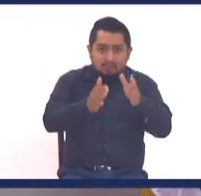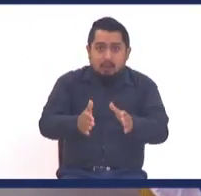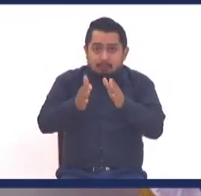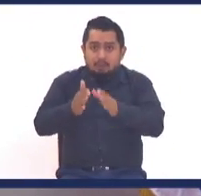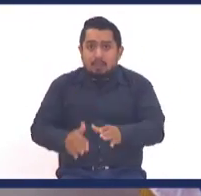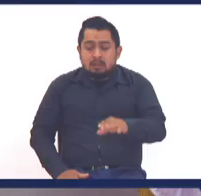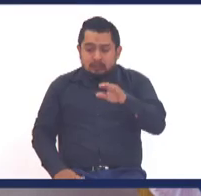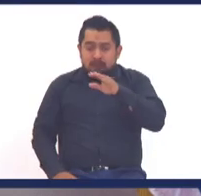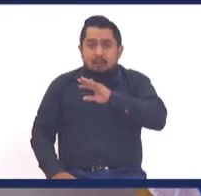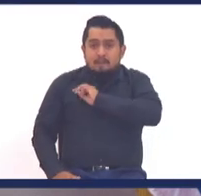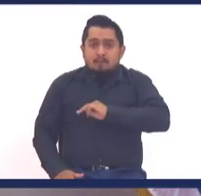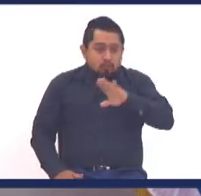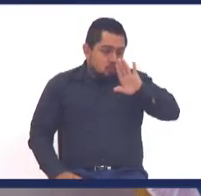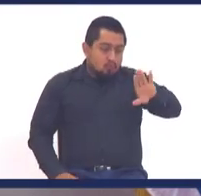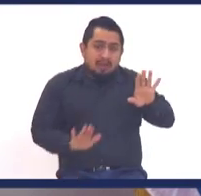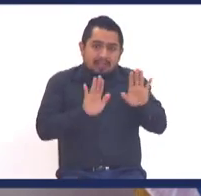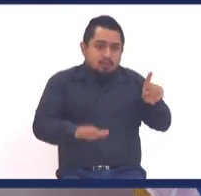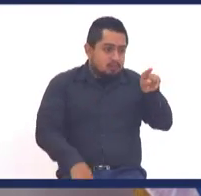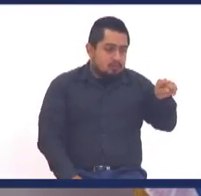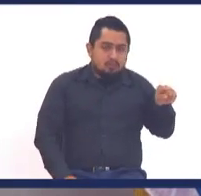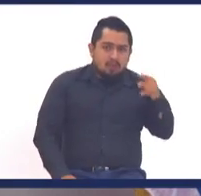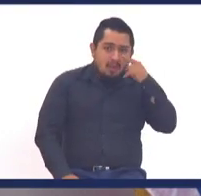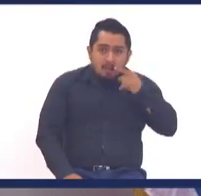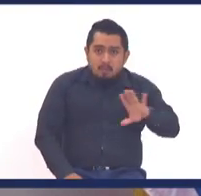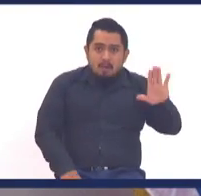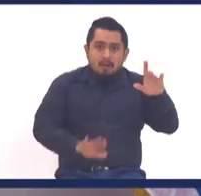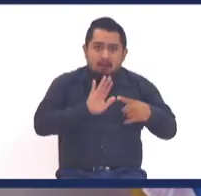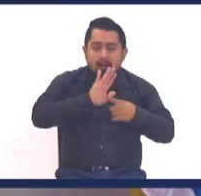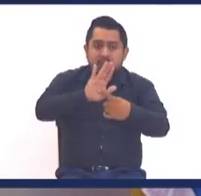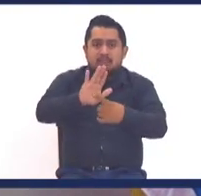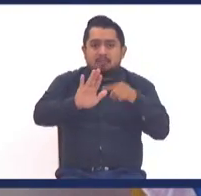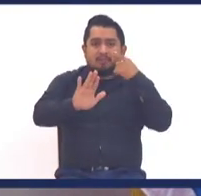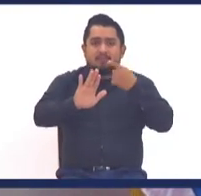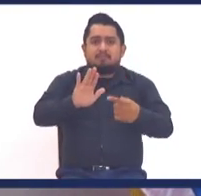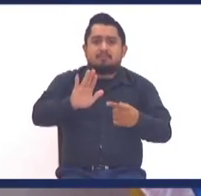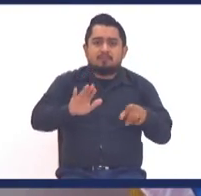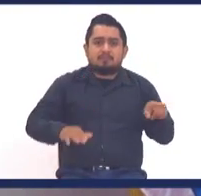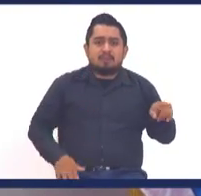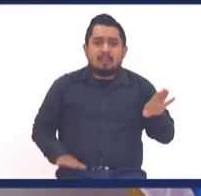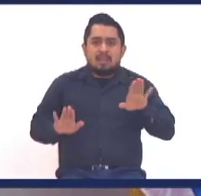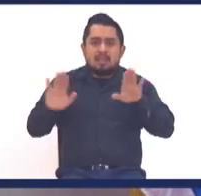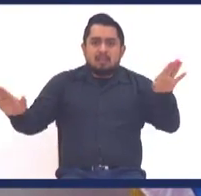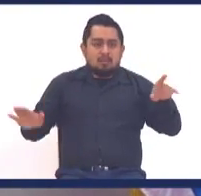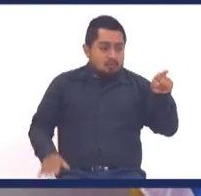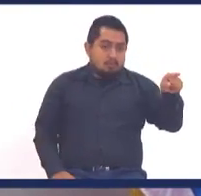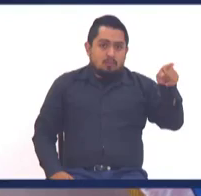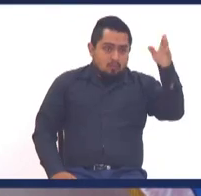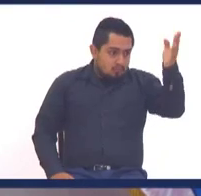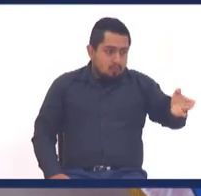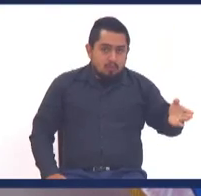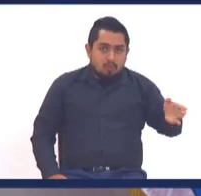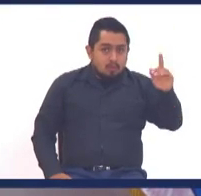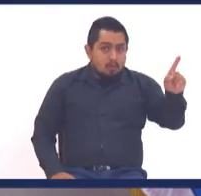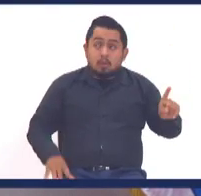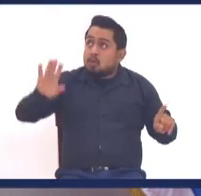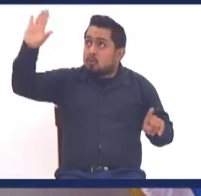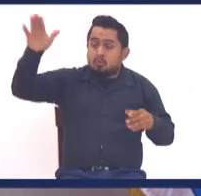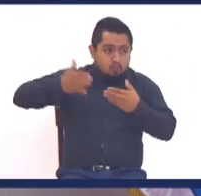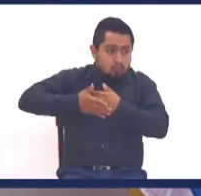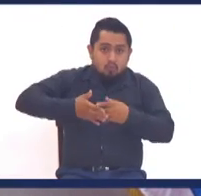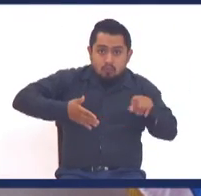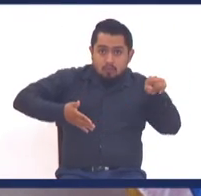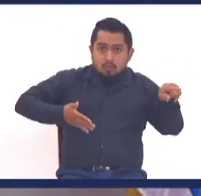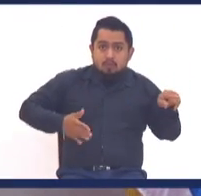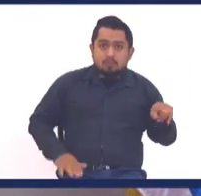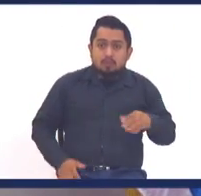su ministerio y cómo comprueba el autor del mismo que Jesucristo es el Hijo de Dios. Hoy